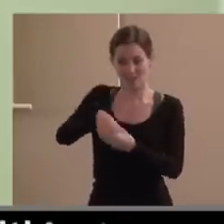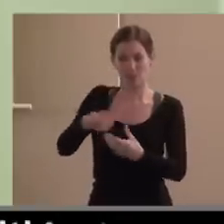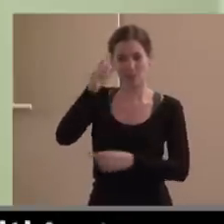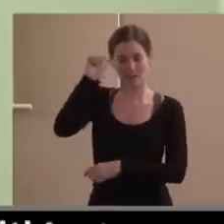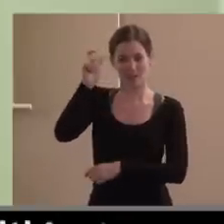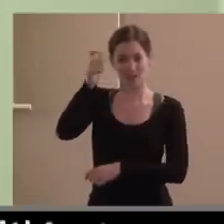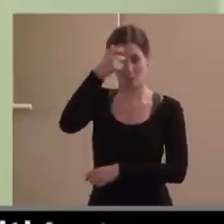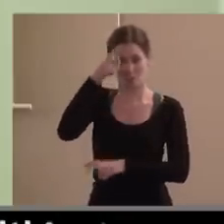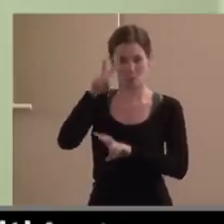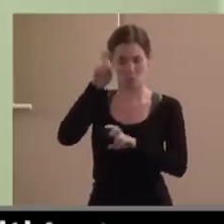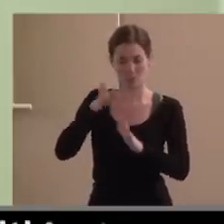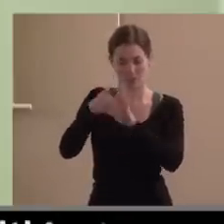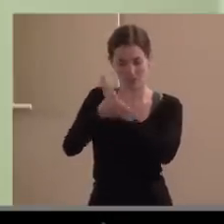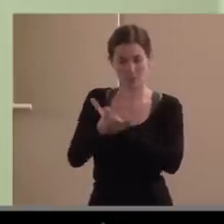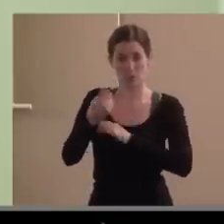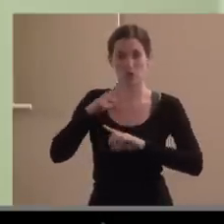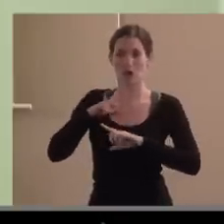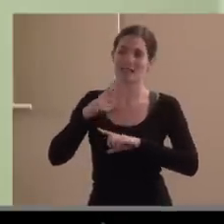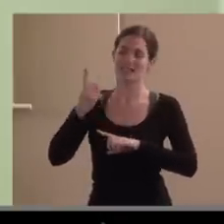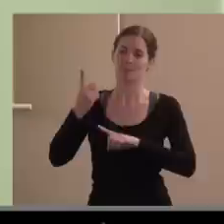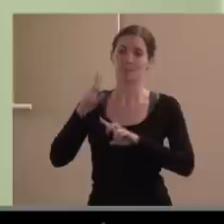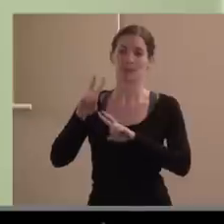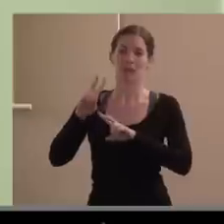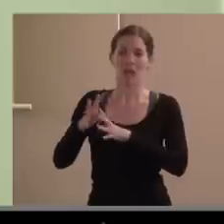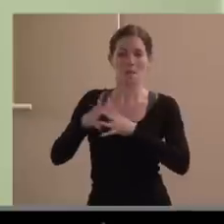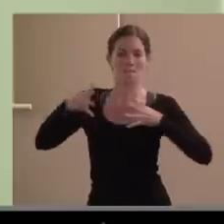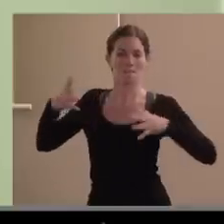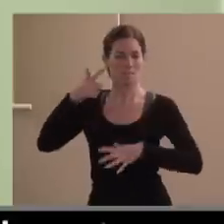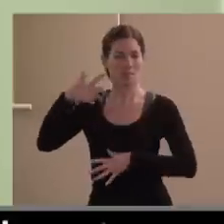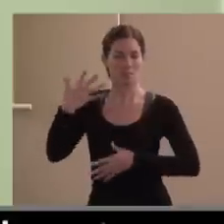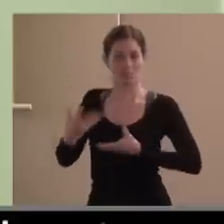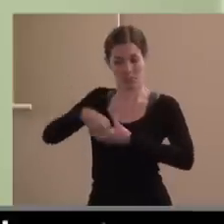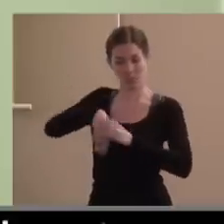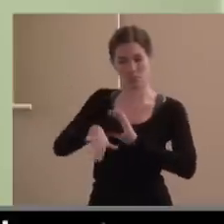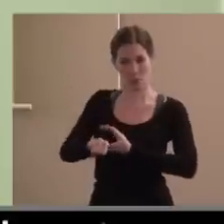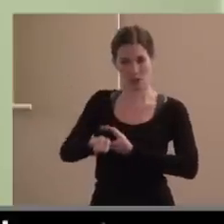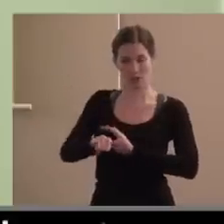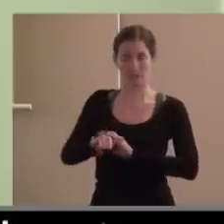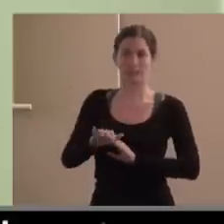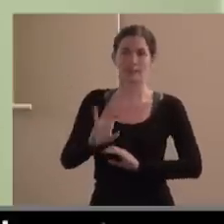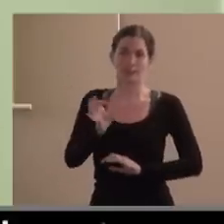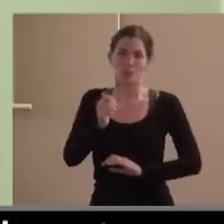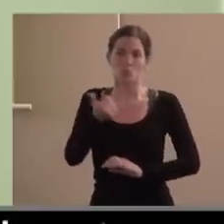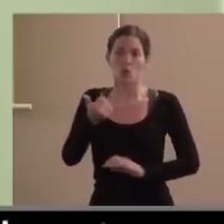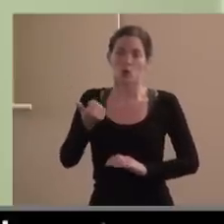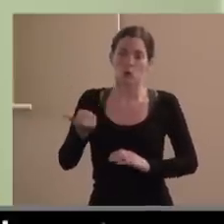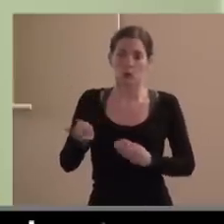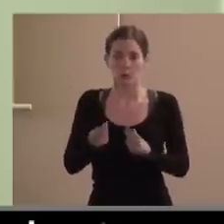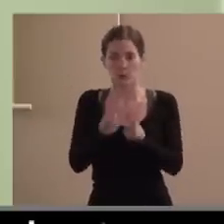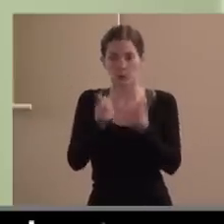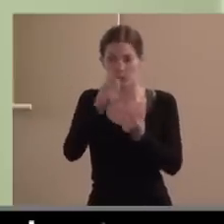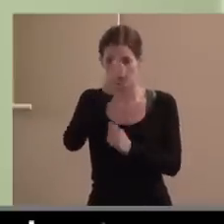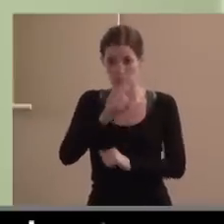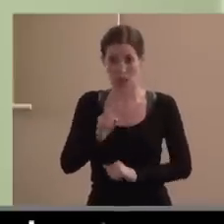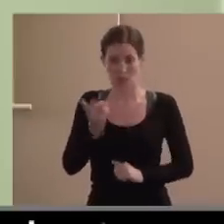dispersión pero la dispersión de la política pública también viene de la falta de identidad que hemos tardado en